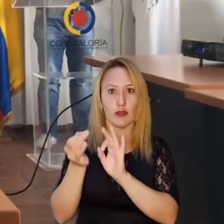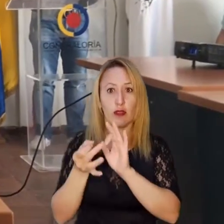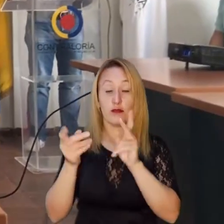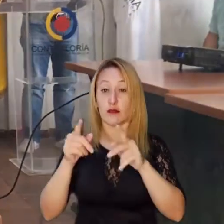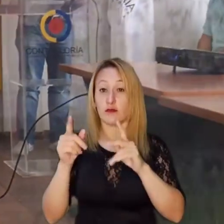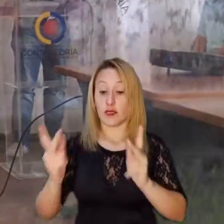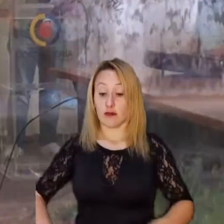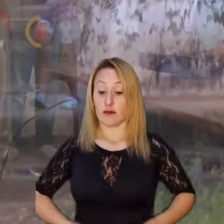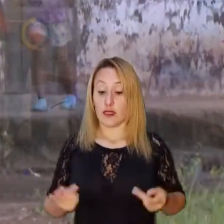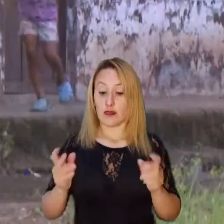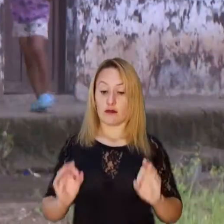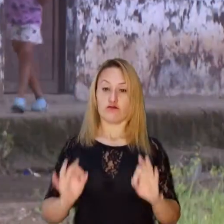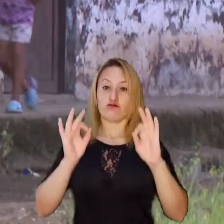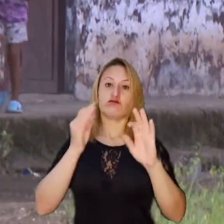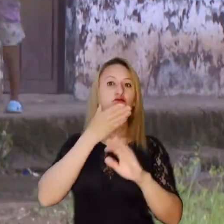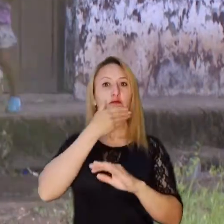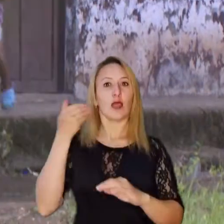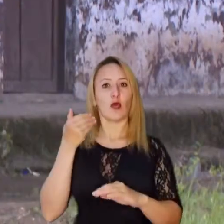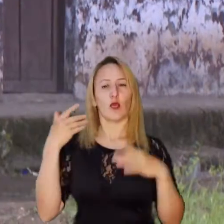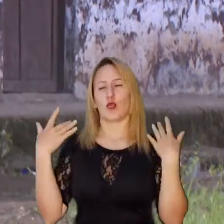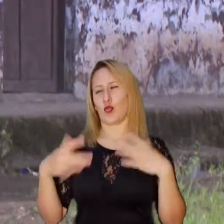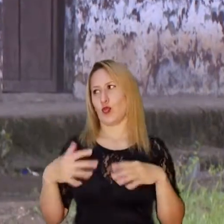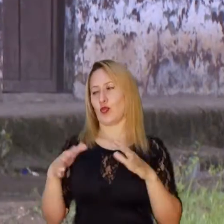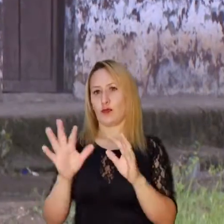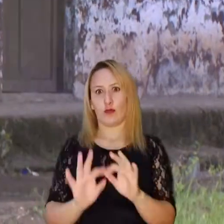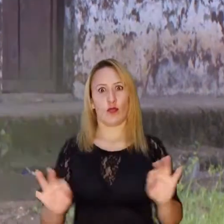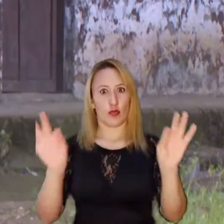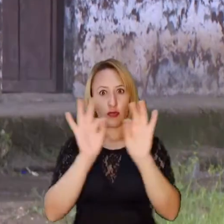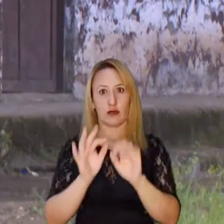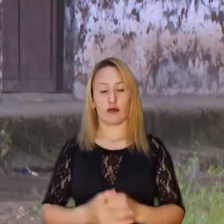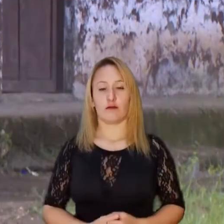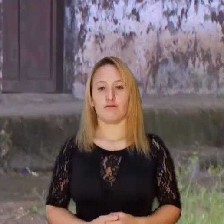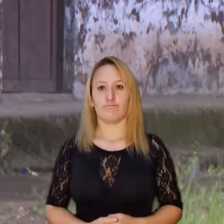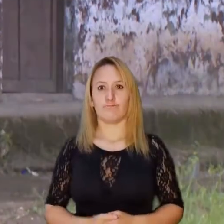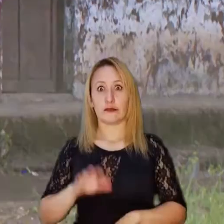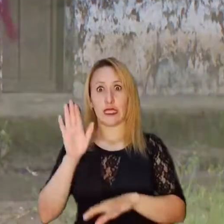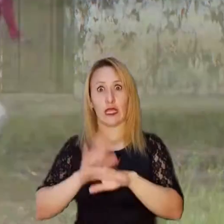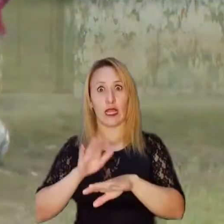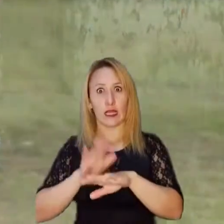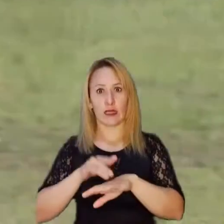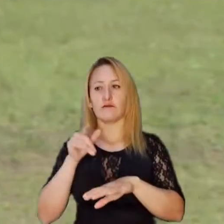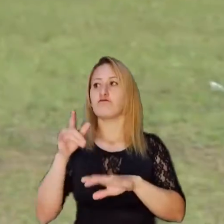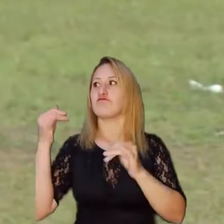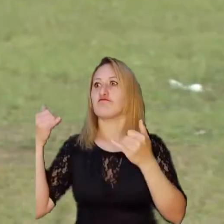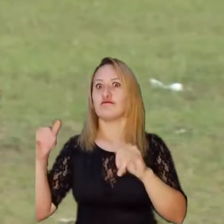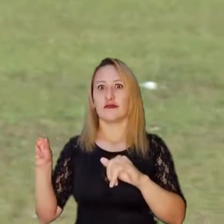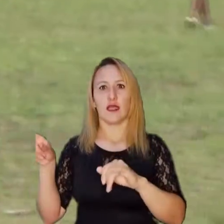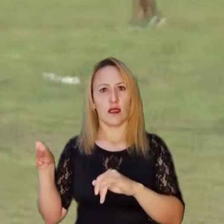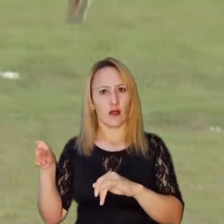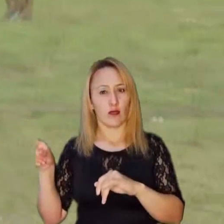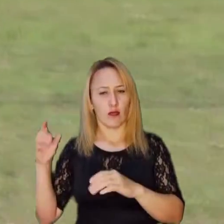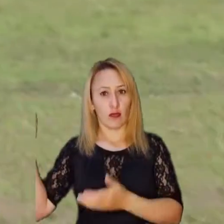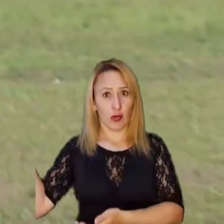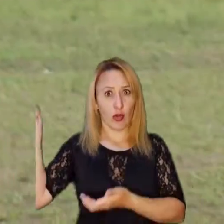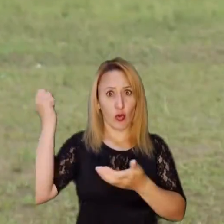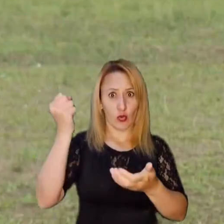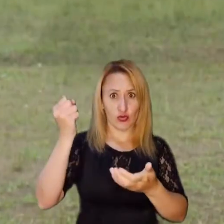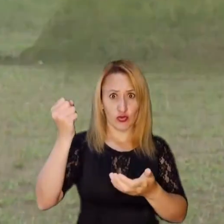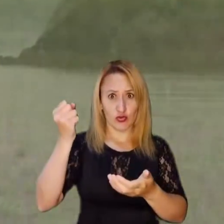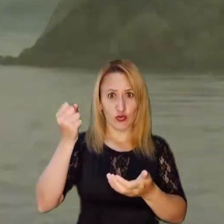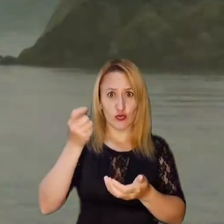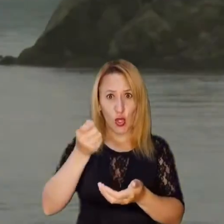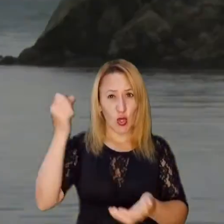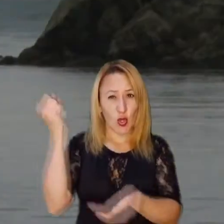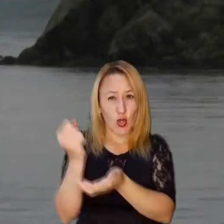El trabajo de prevención en torno a los recursos y en torno a la mejor calidad de vida de nuestras poblaciones es muy